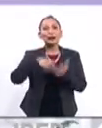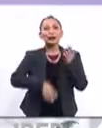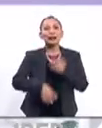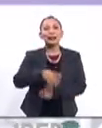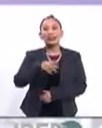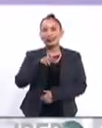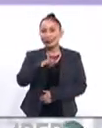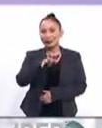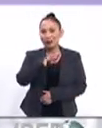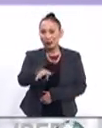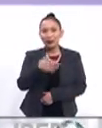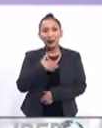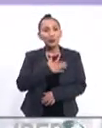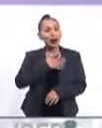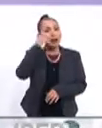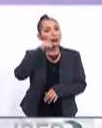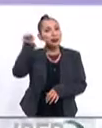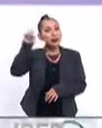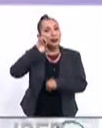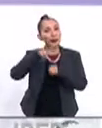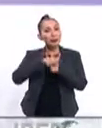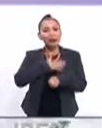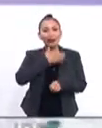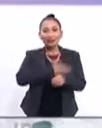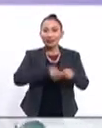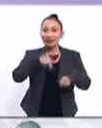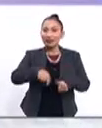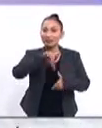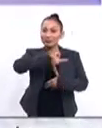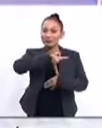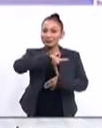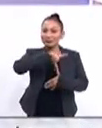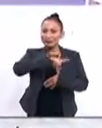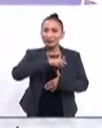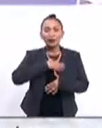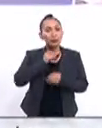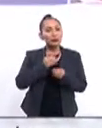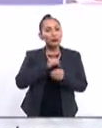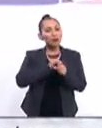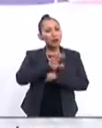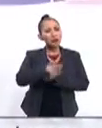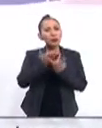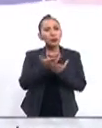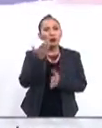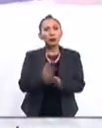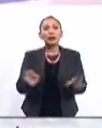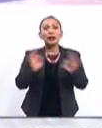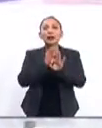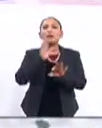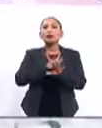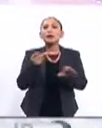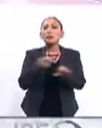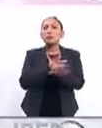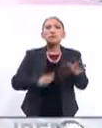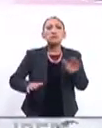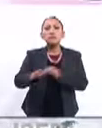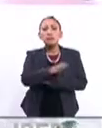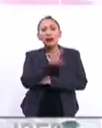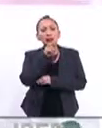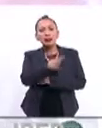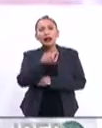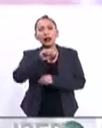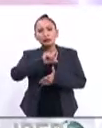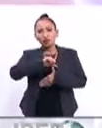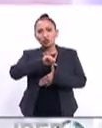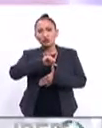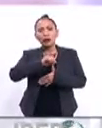del 2019, muy buenas noches allá en Europa, muy buenas tardes en América Latina, mucha información muy relevante sobre todo lo que está pasando en